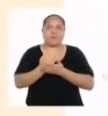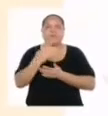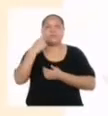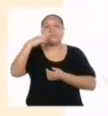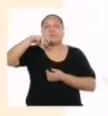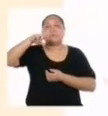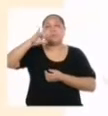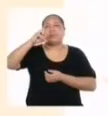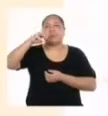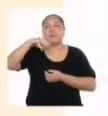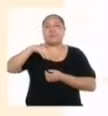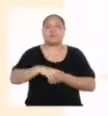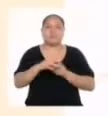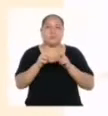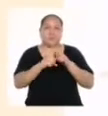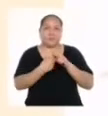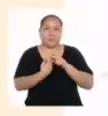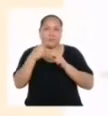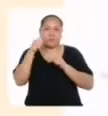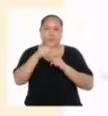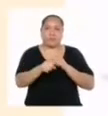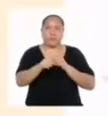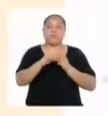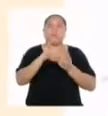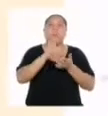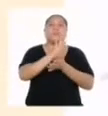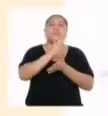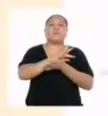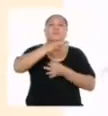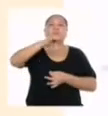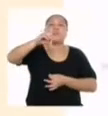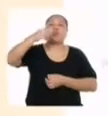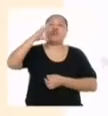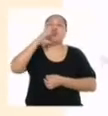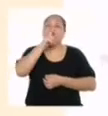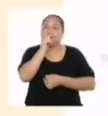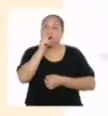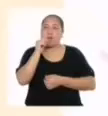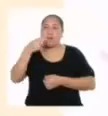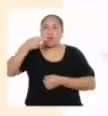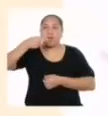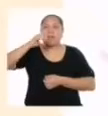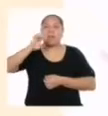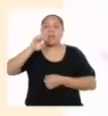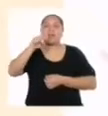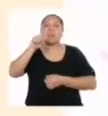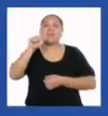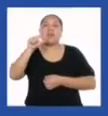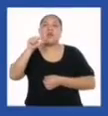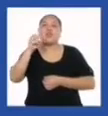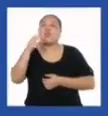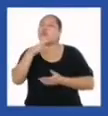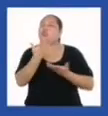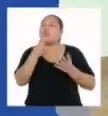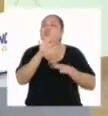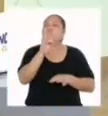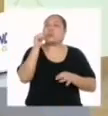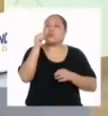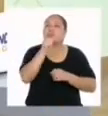rectos que vemos. Empezaremos con la caja de chocolates hexagonales. ¿Dónde conseguiste esto, Yanira?